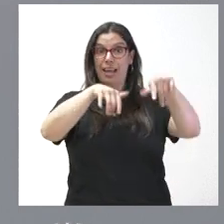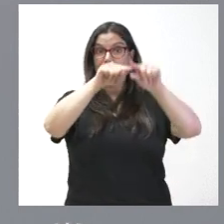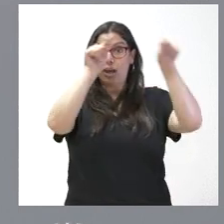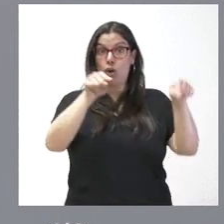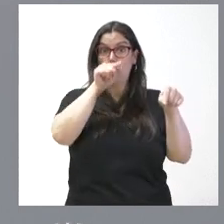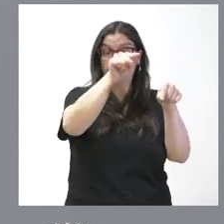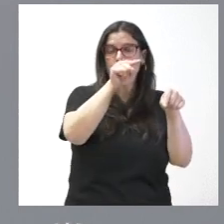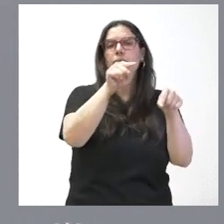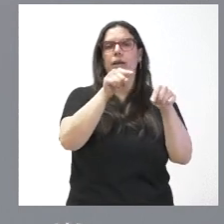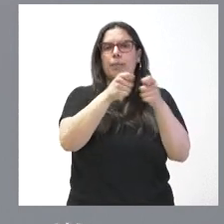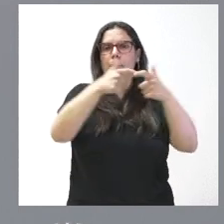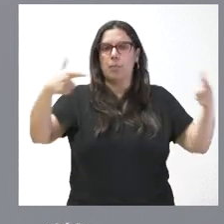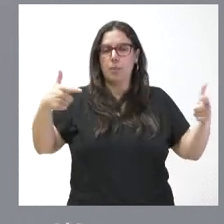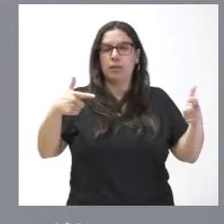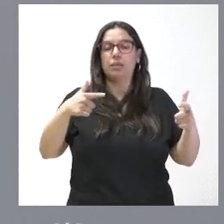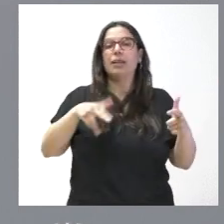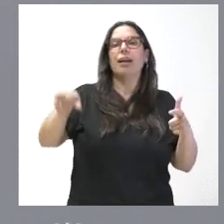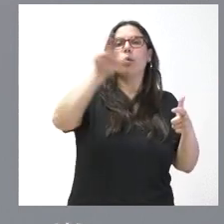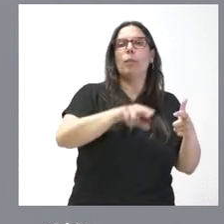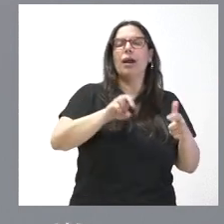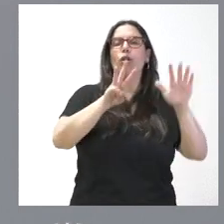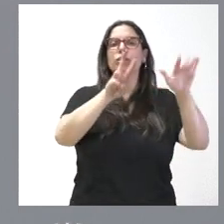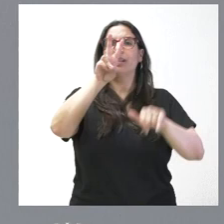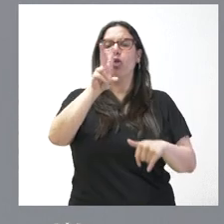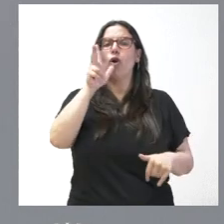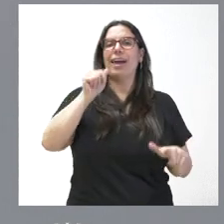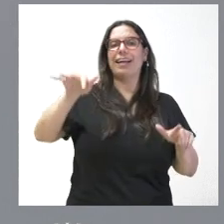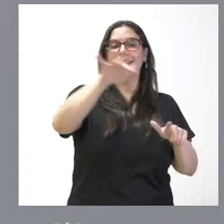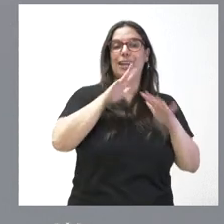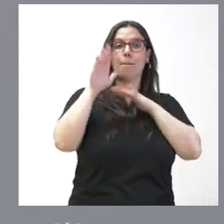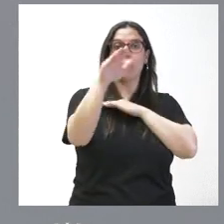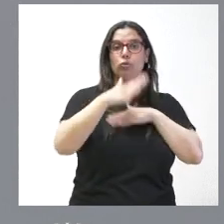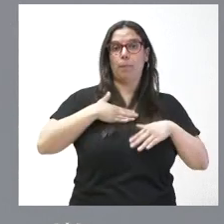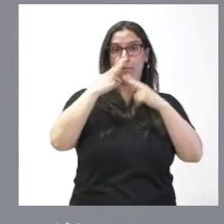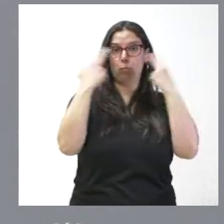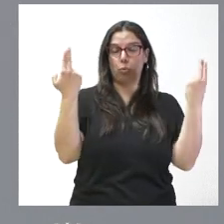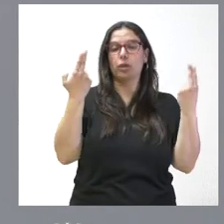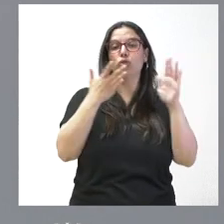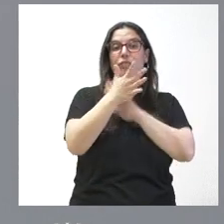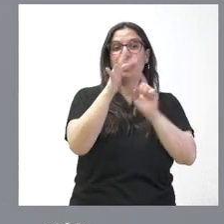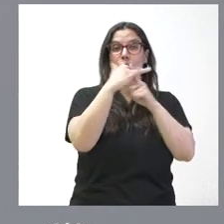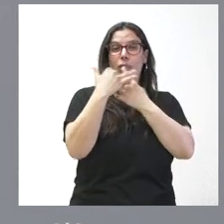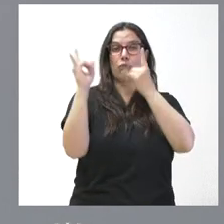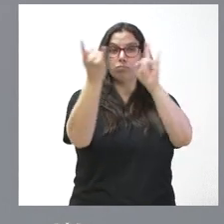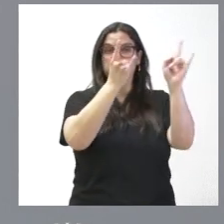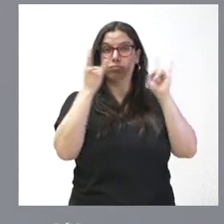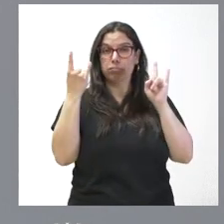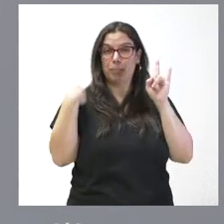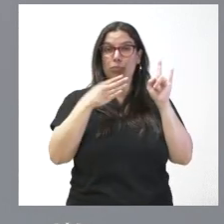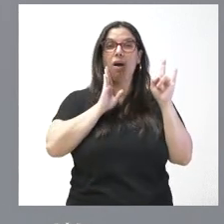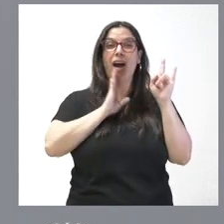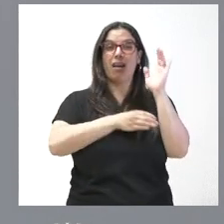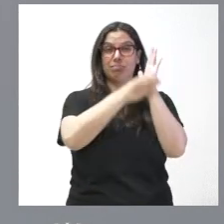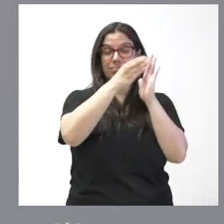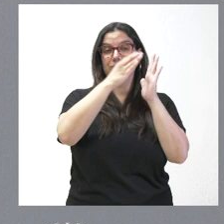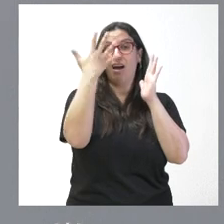un total de casi 82 hectáreas de montes de utilidad pública. Se mejora el estado y viabilidad de las masas forestales de Alcornoque actuales.